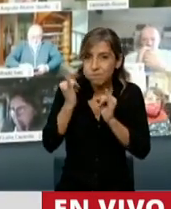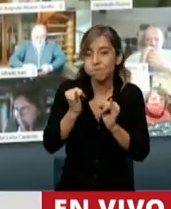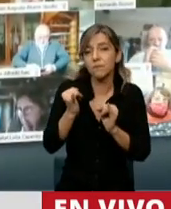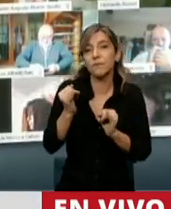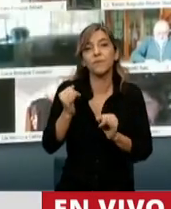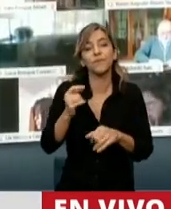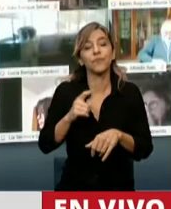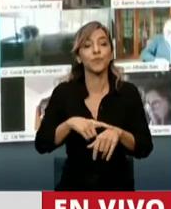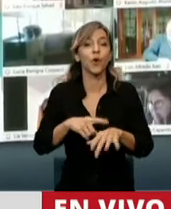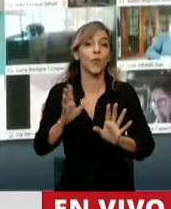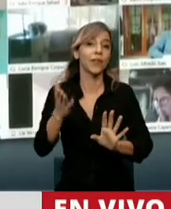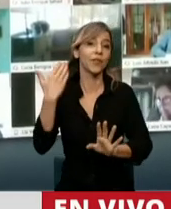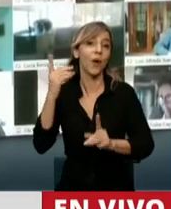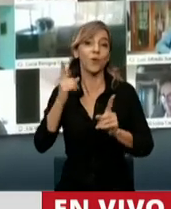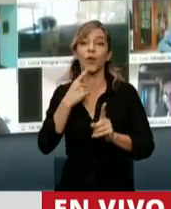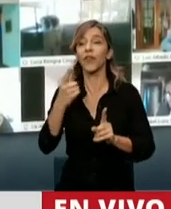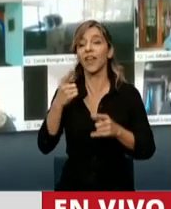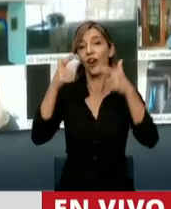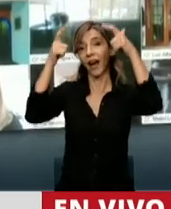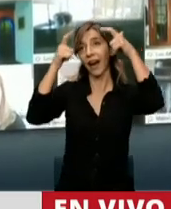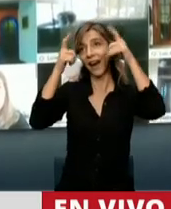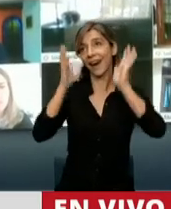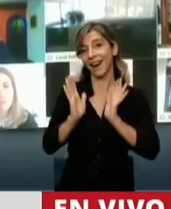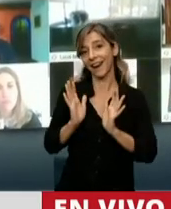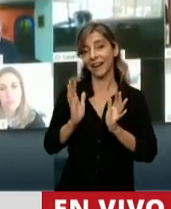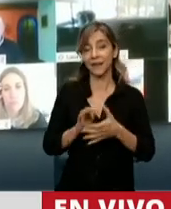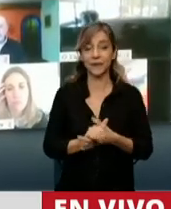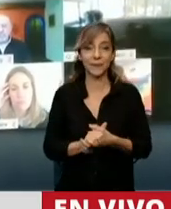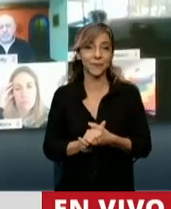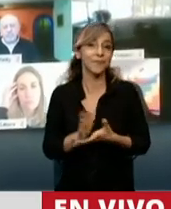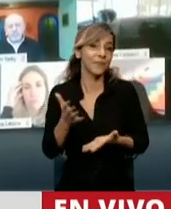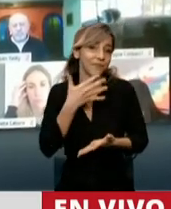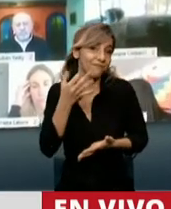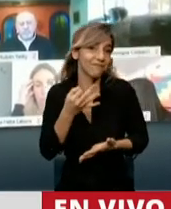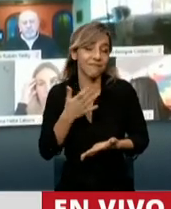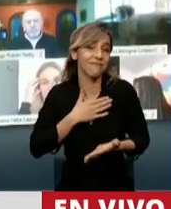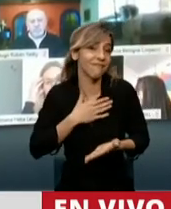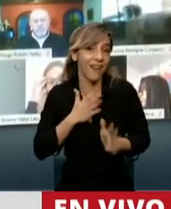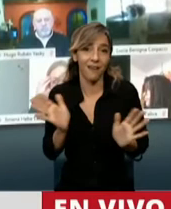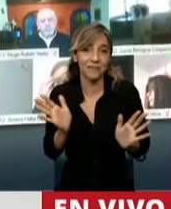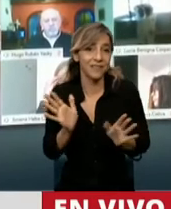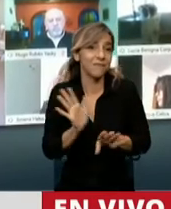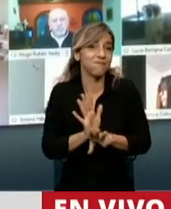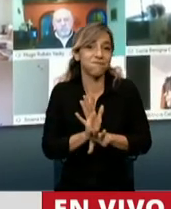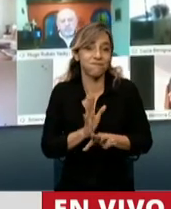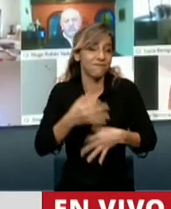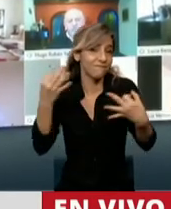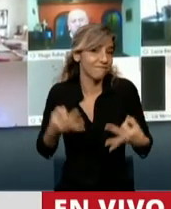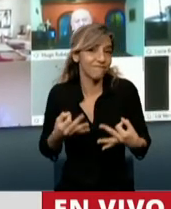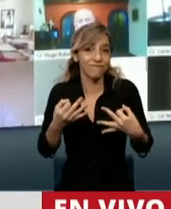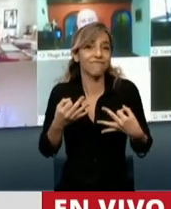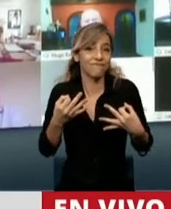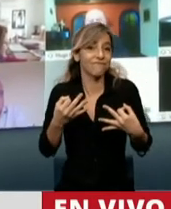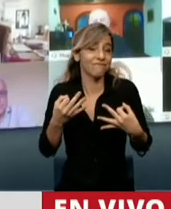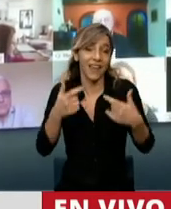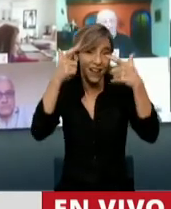la reina de corazones, la reina de votos, porque creo que pocos políticos en la Argentina han estado en una fórmula presidencial y han